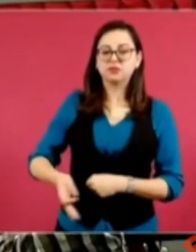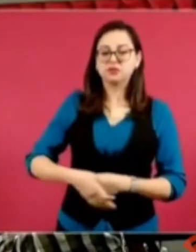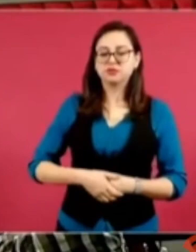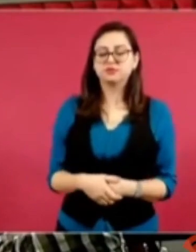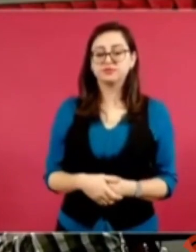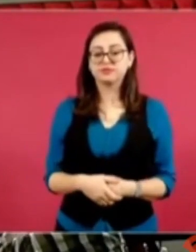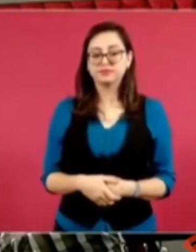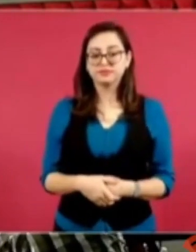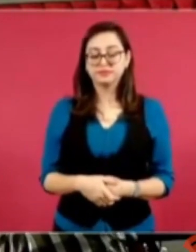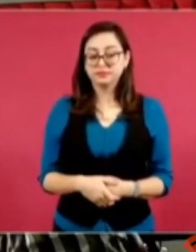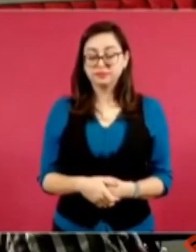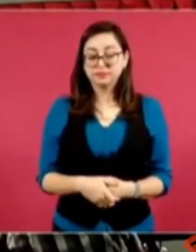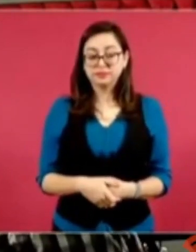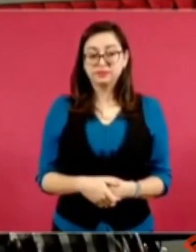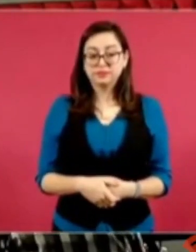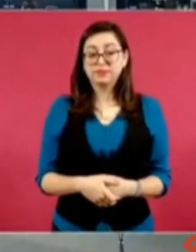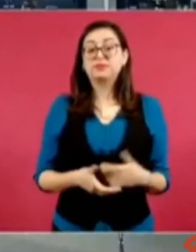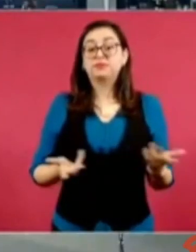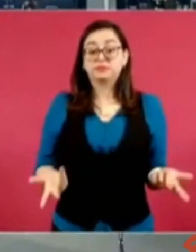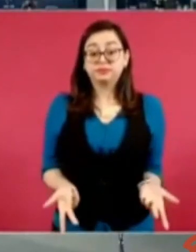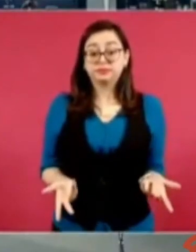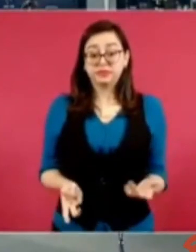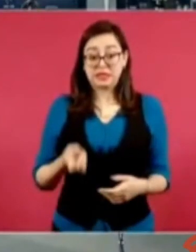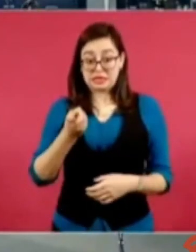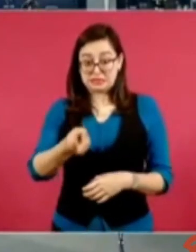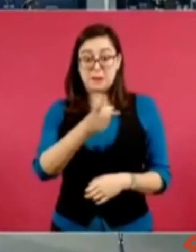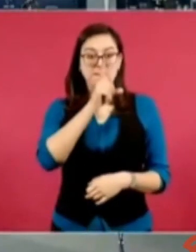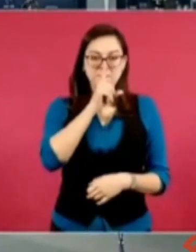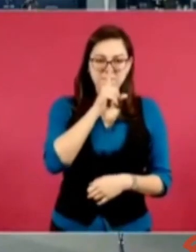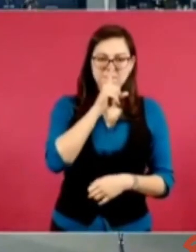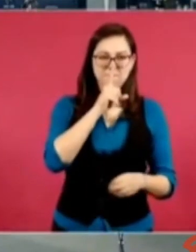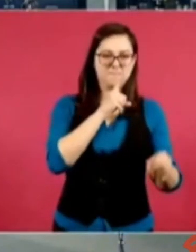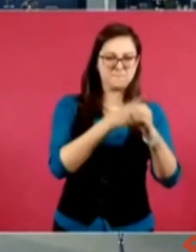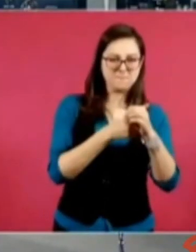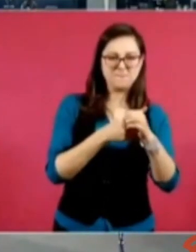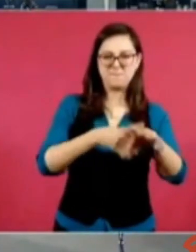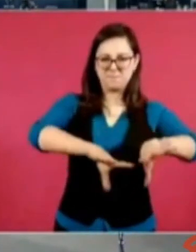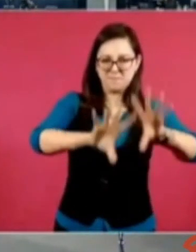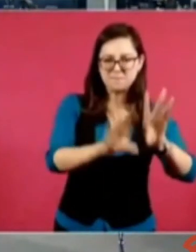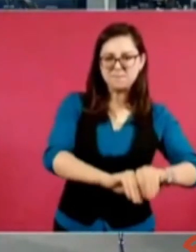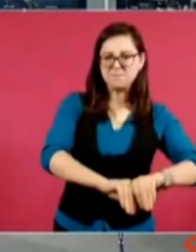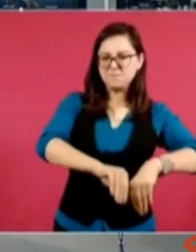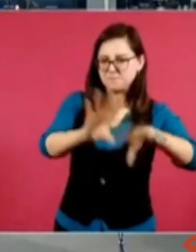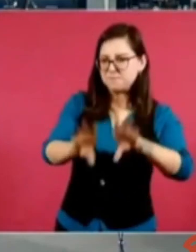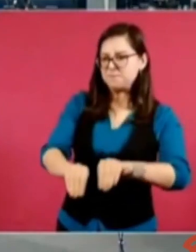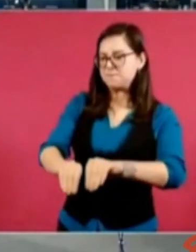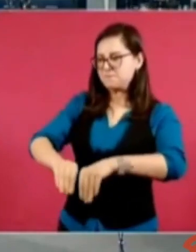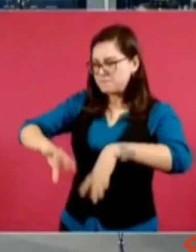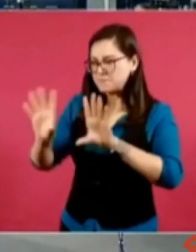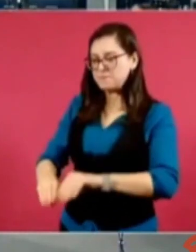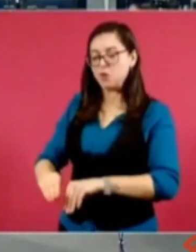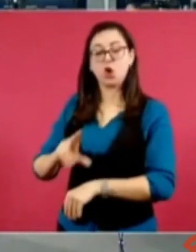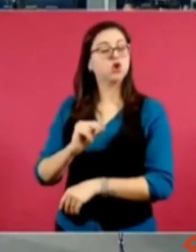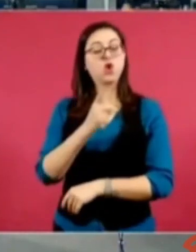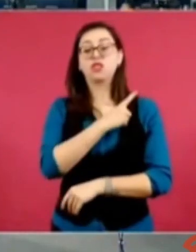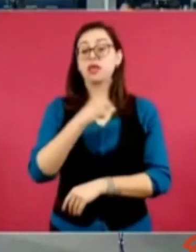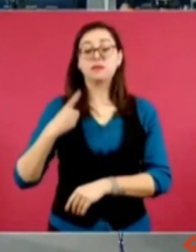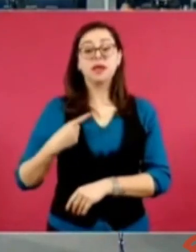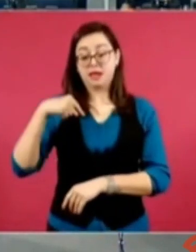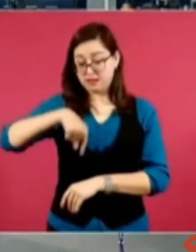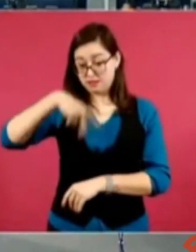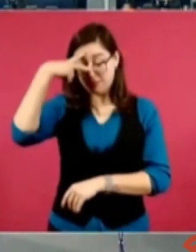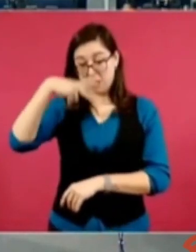entonces no a la censura no solo en México en ninguna parte del mundo